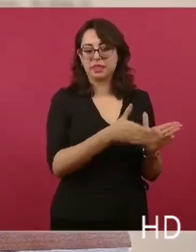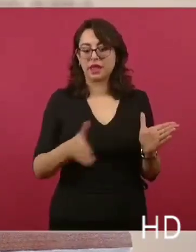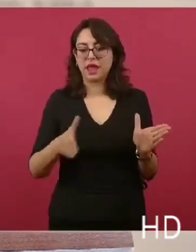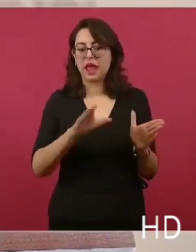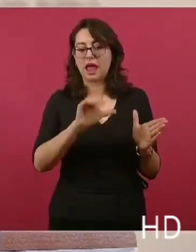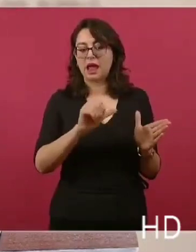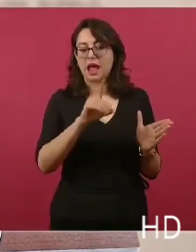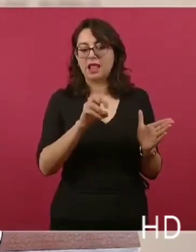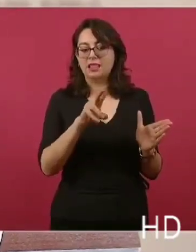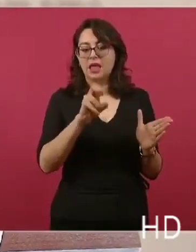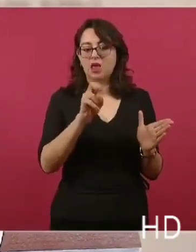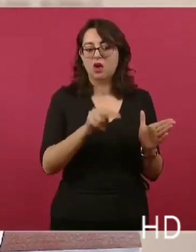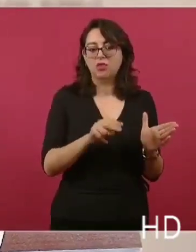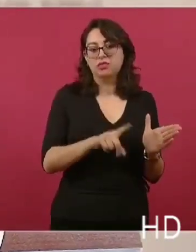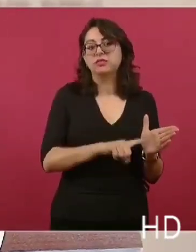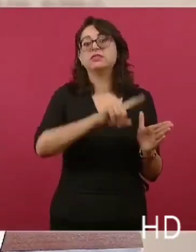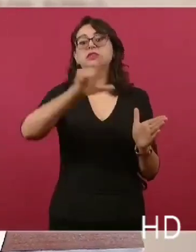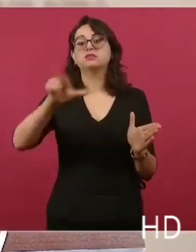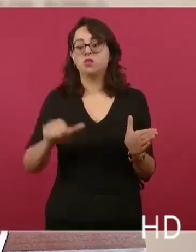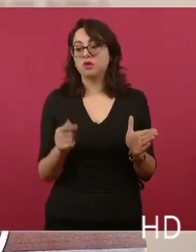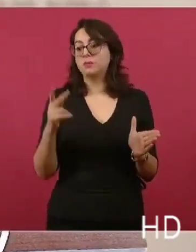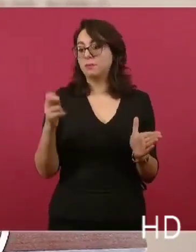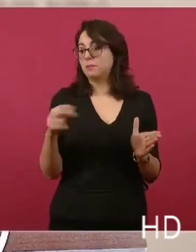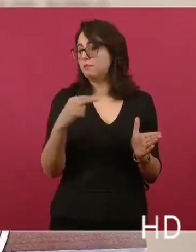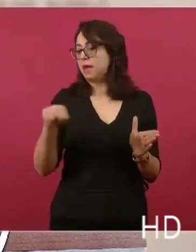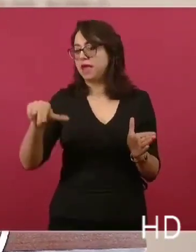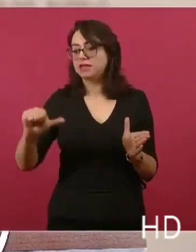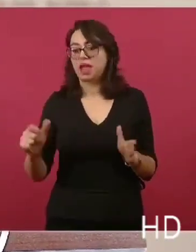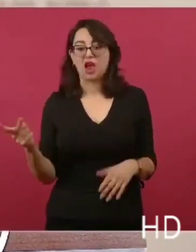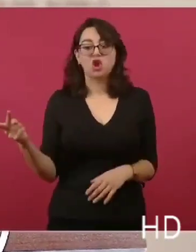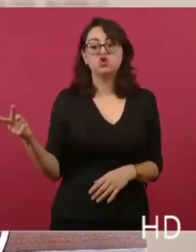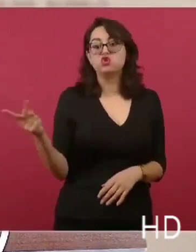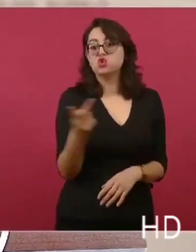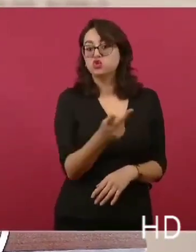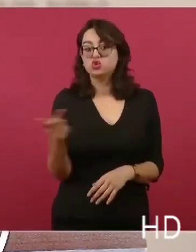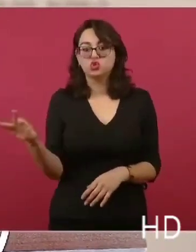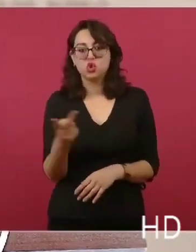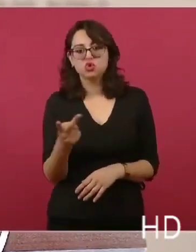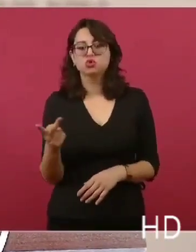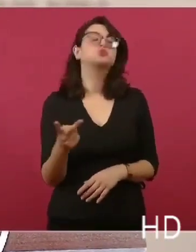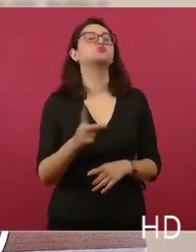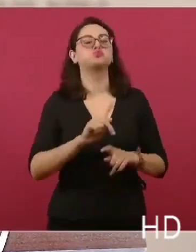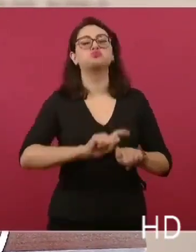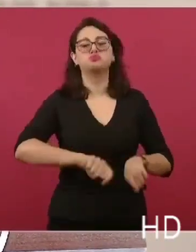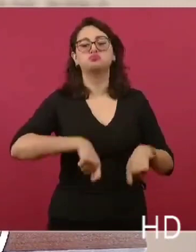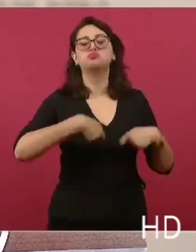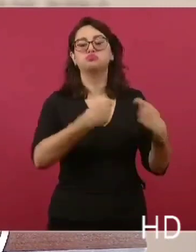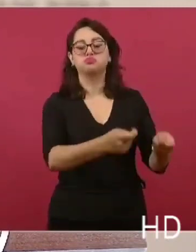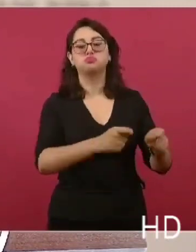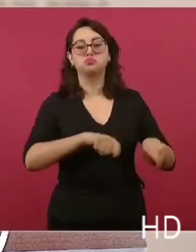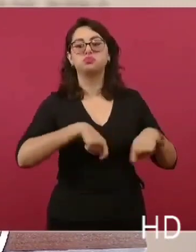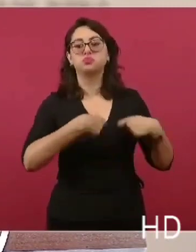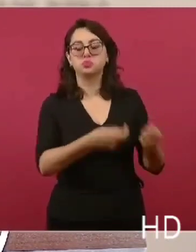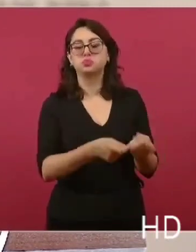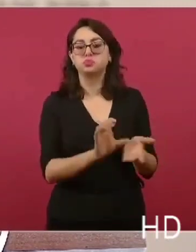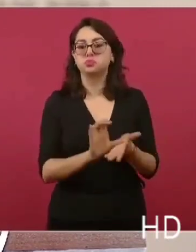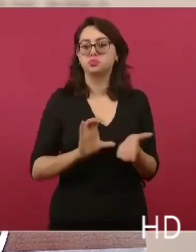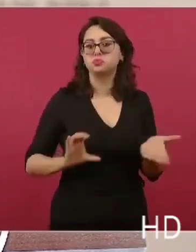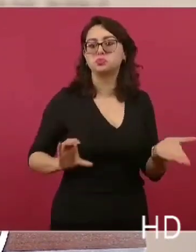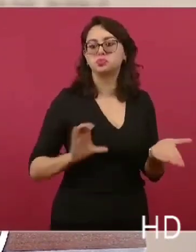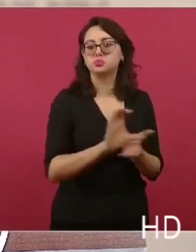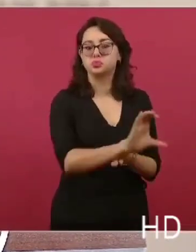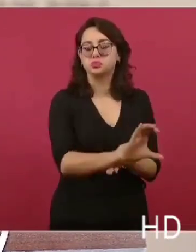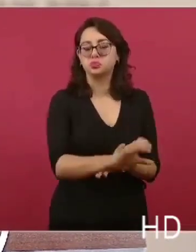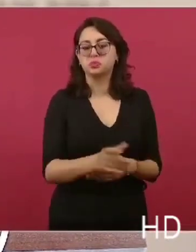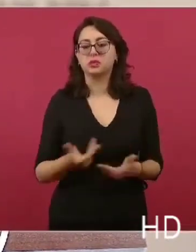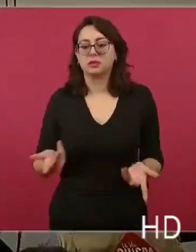con el nuevo gobierno. Por lo tanto, la lista de personas